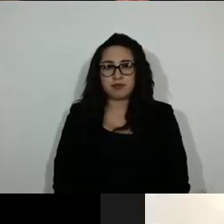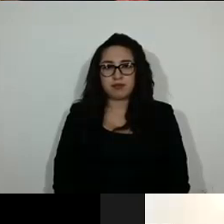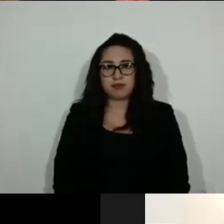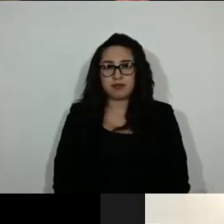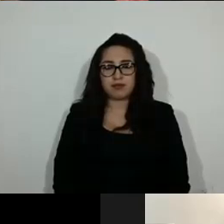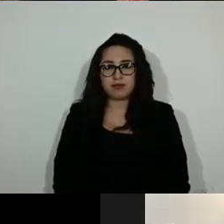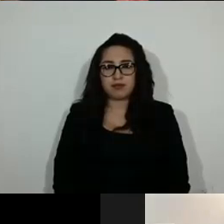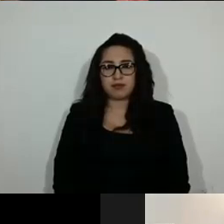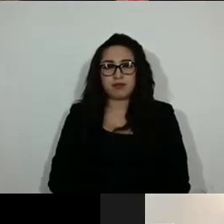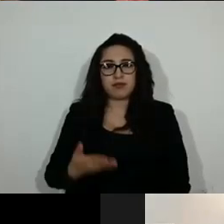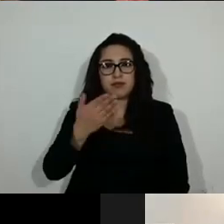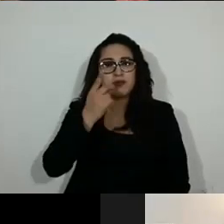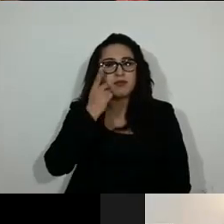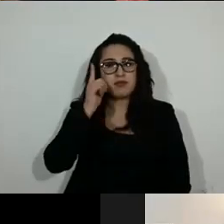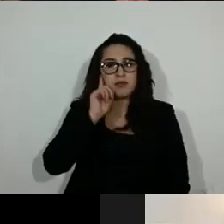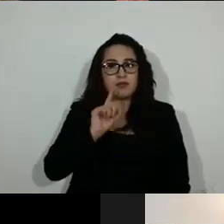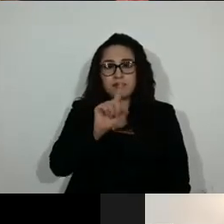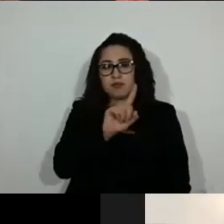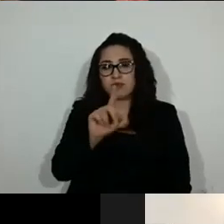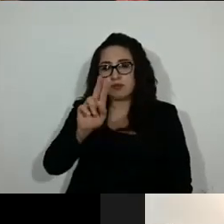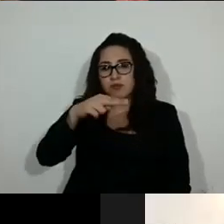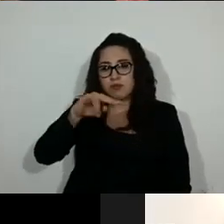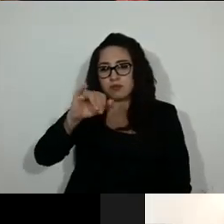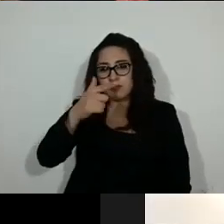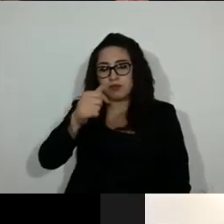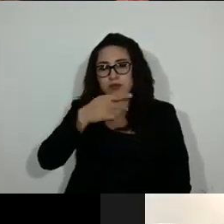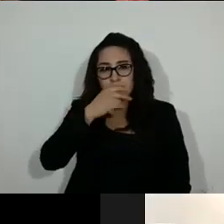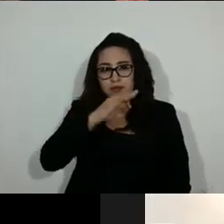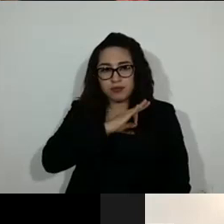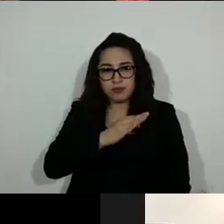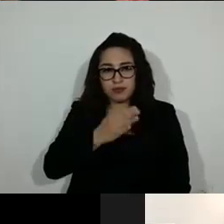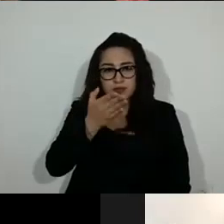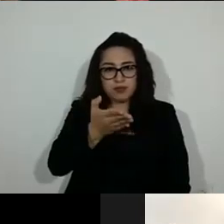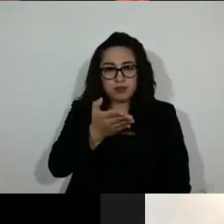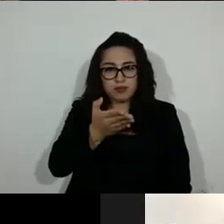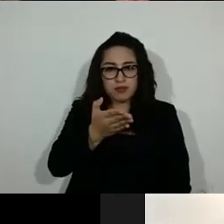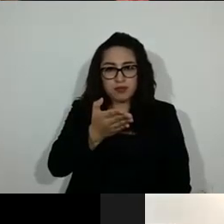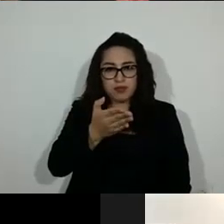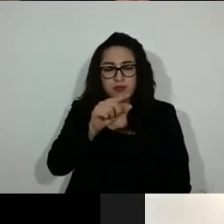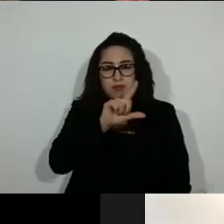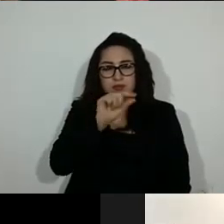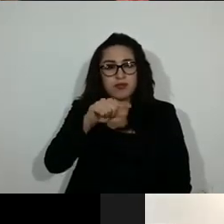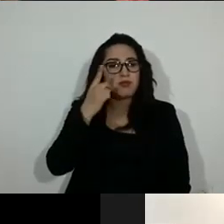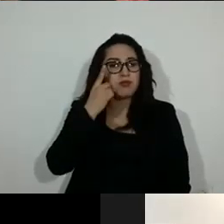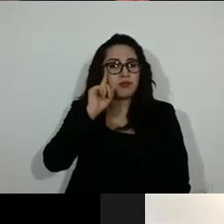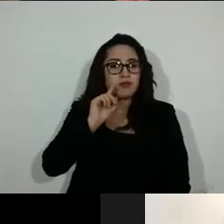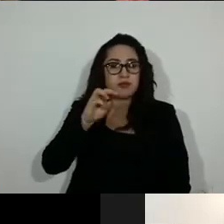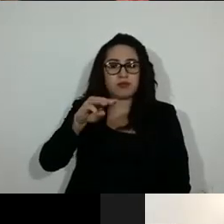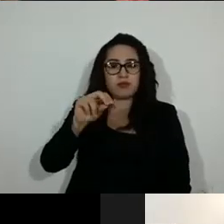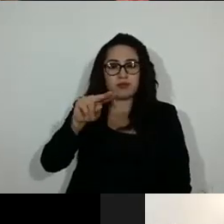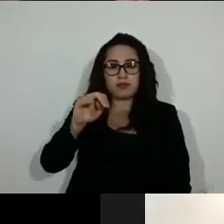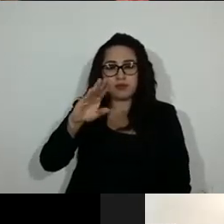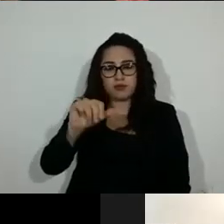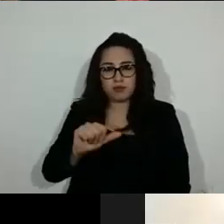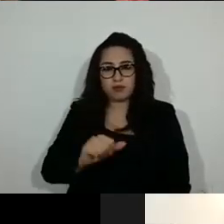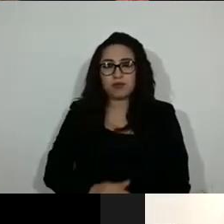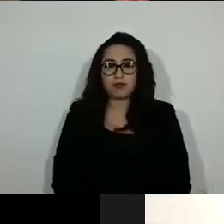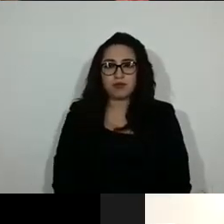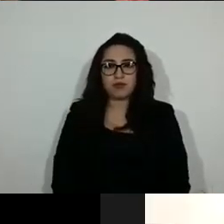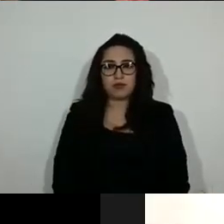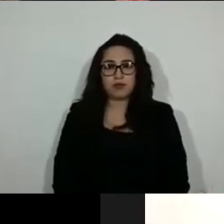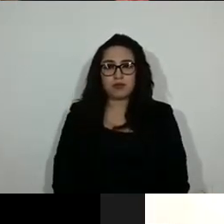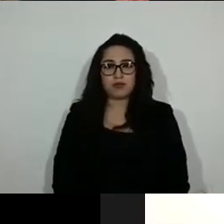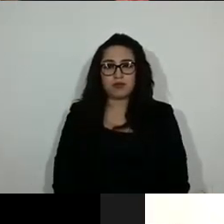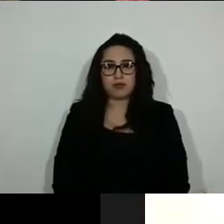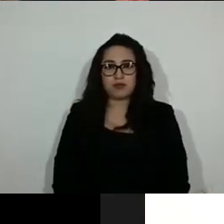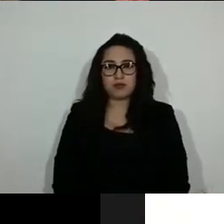Diputada Zúñiga. Tiene la palabra. Y en lista la diputada Mónica Fernández. Gracias, diputado